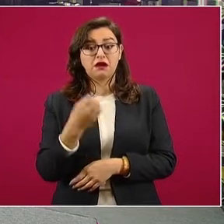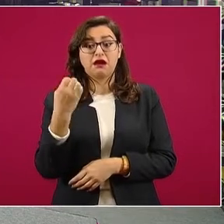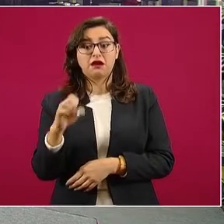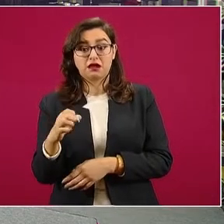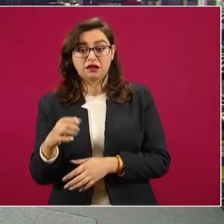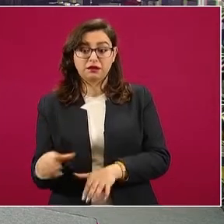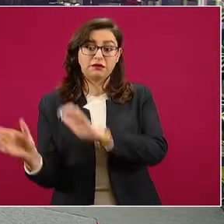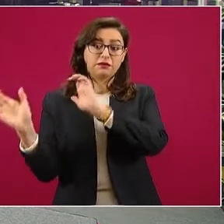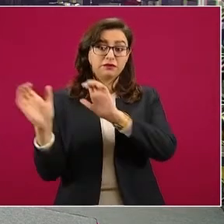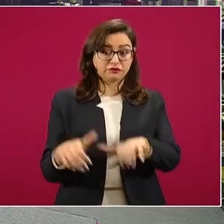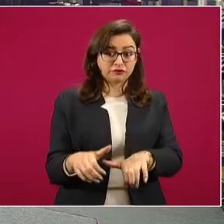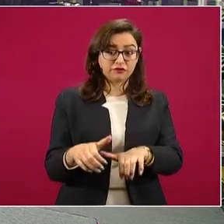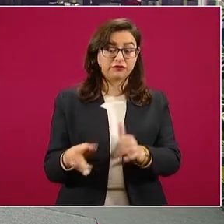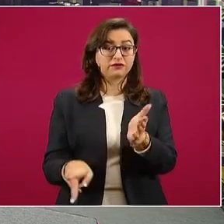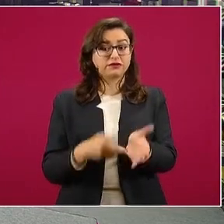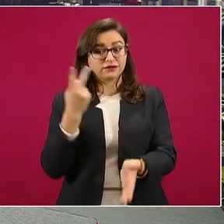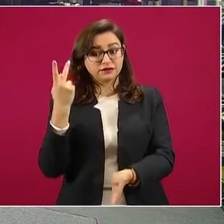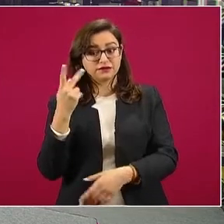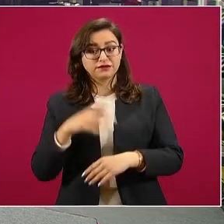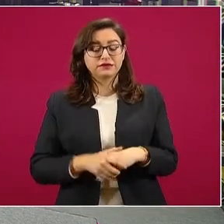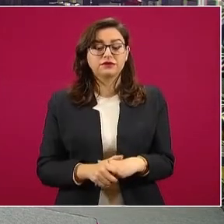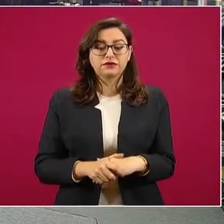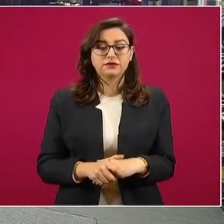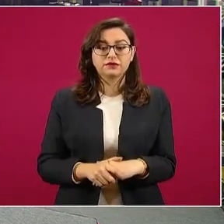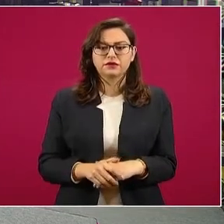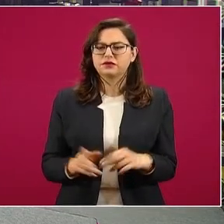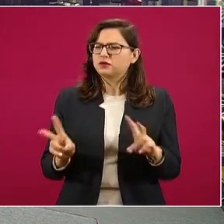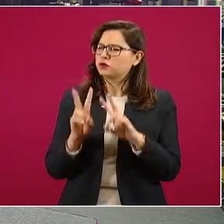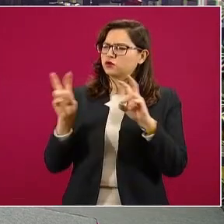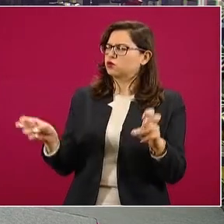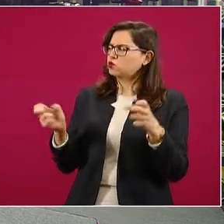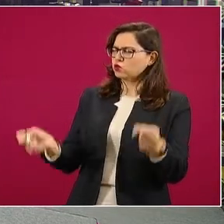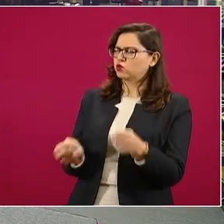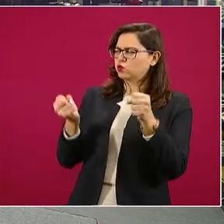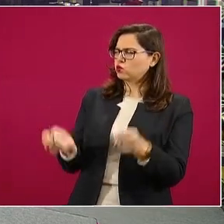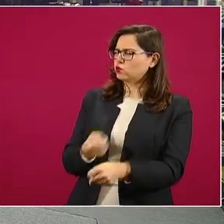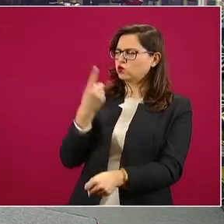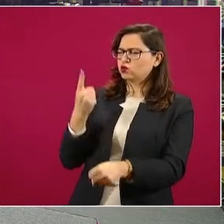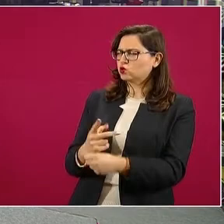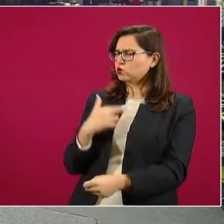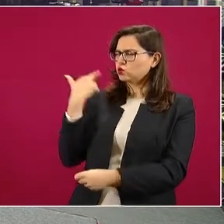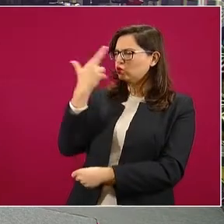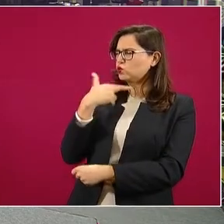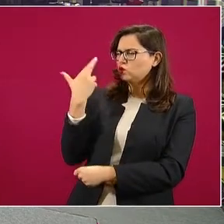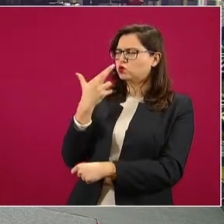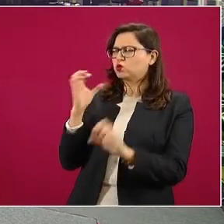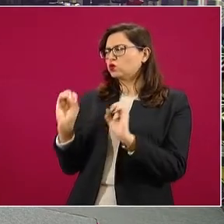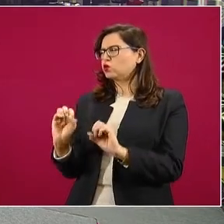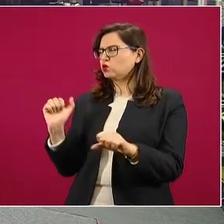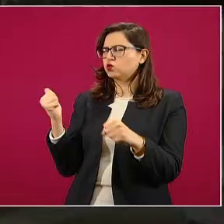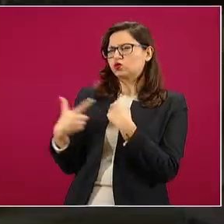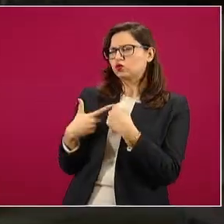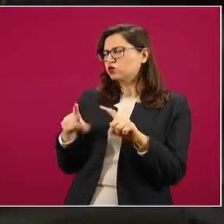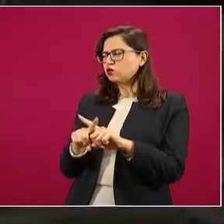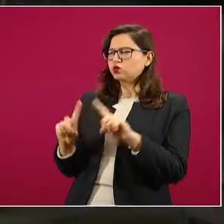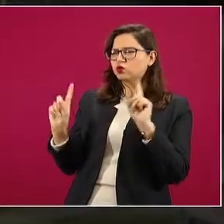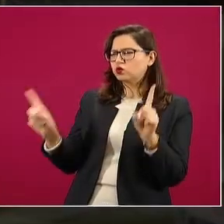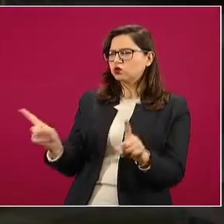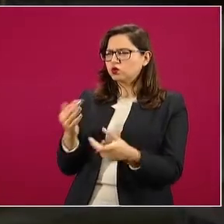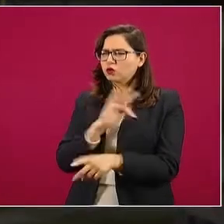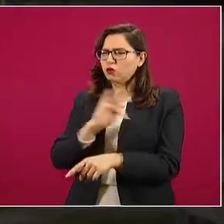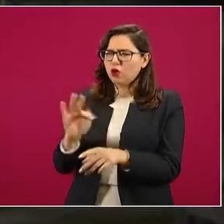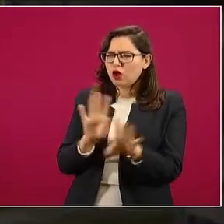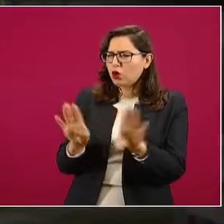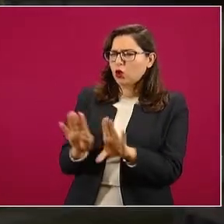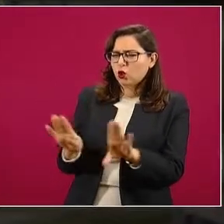haría esa revisión en lo que respecta a la seguridad o habría un matiz en el discurso o en el contenido de la propuesta sobre la